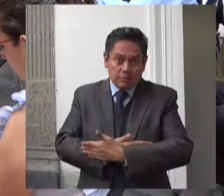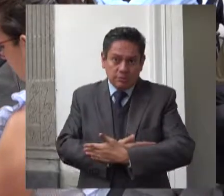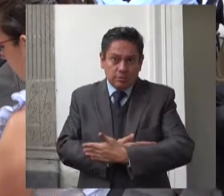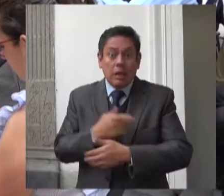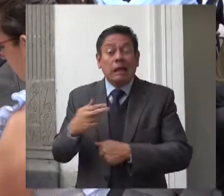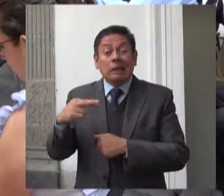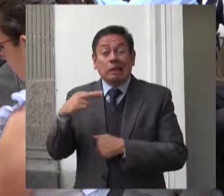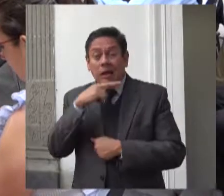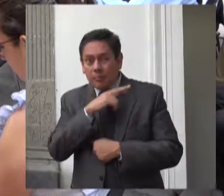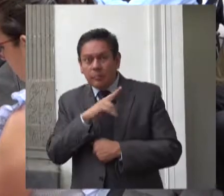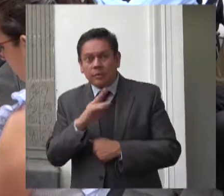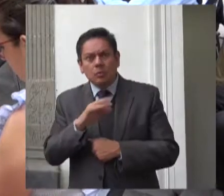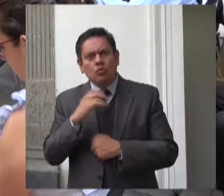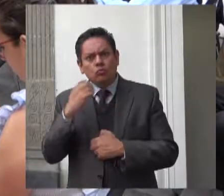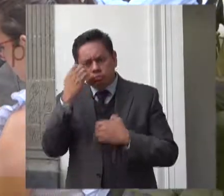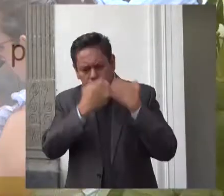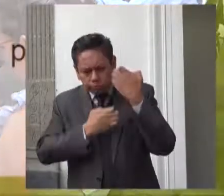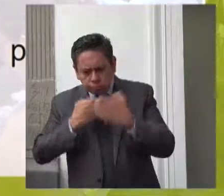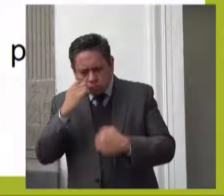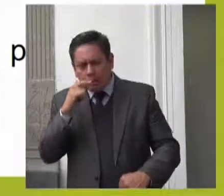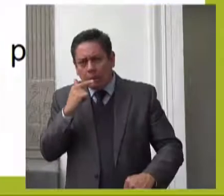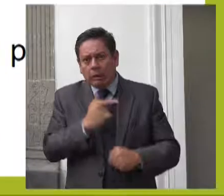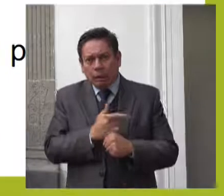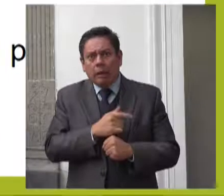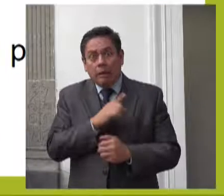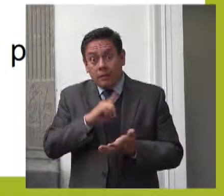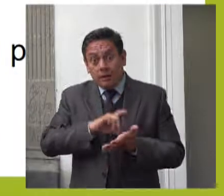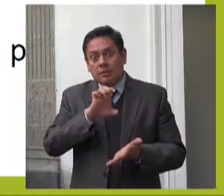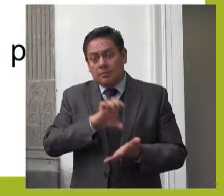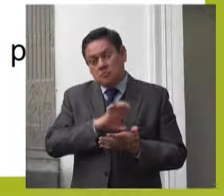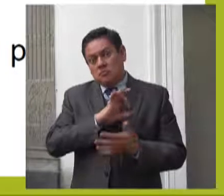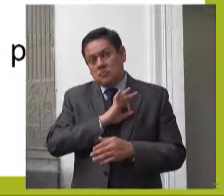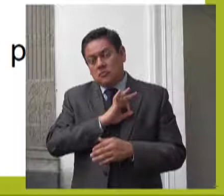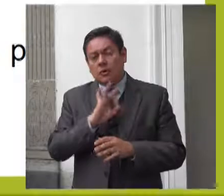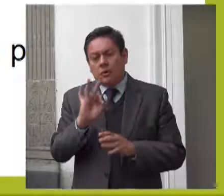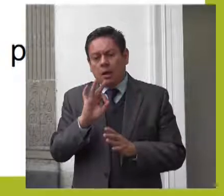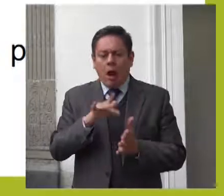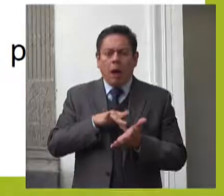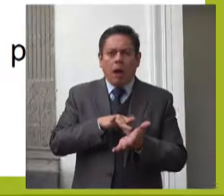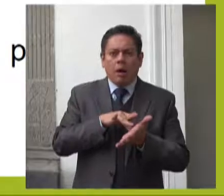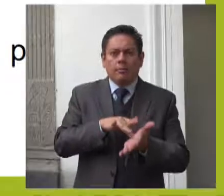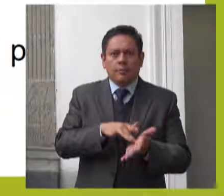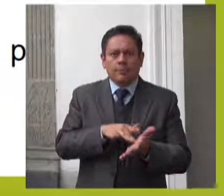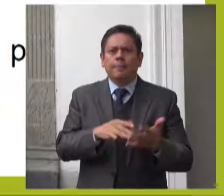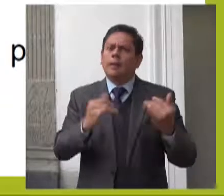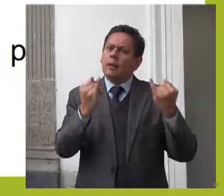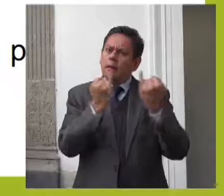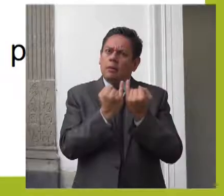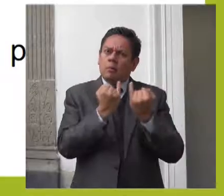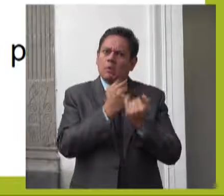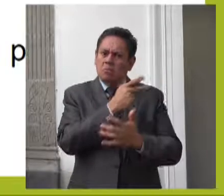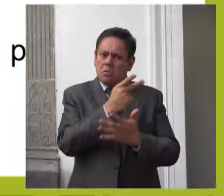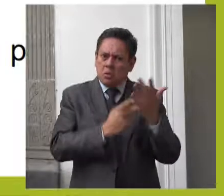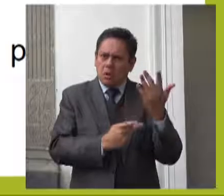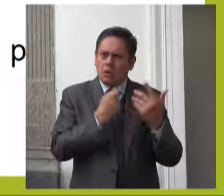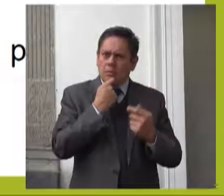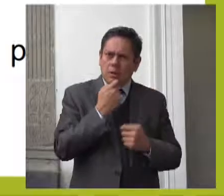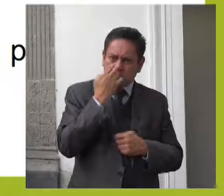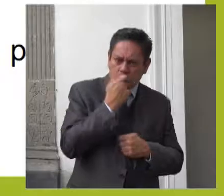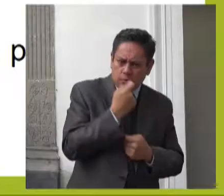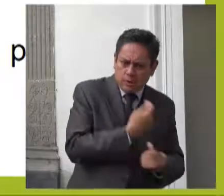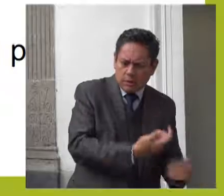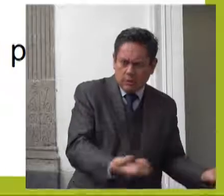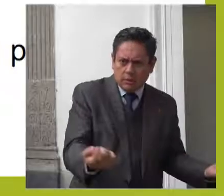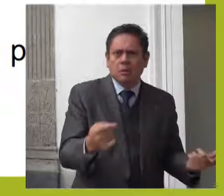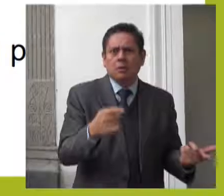que también se identificaron aspectos susceptibles de mejoras en el Programa de Estancias Infantiles. Por ejemplo,